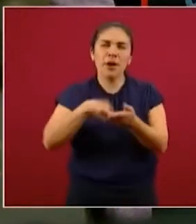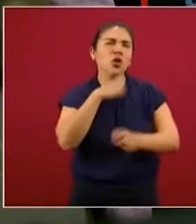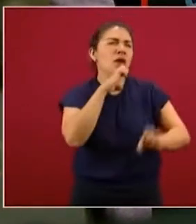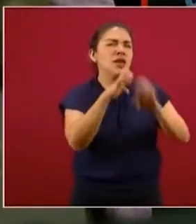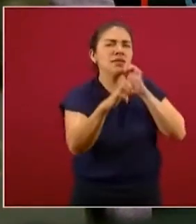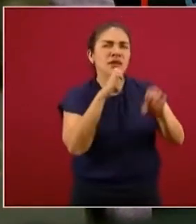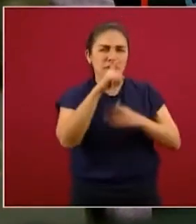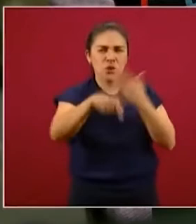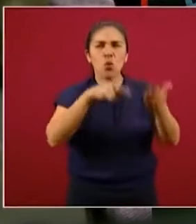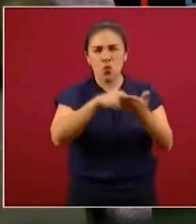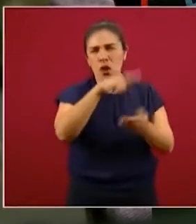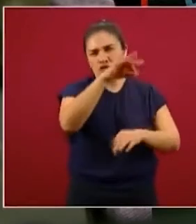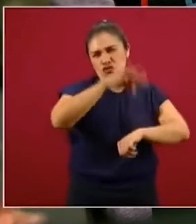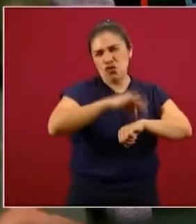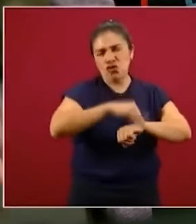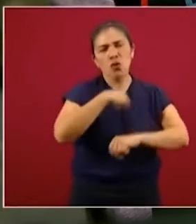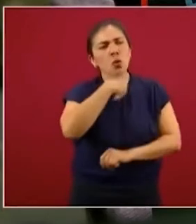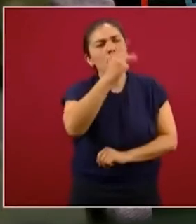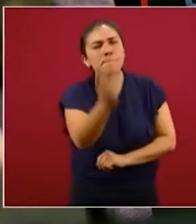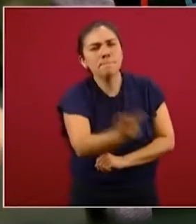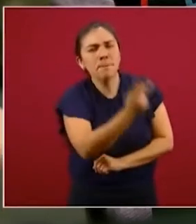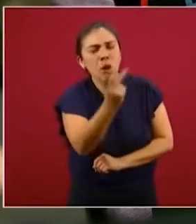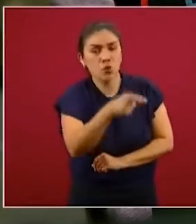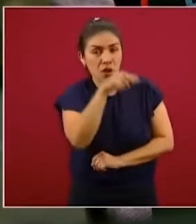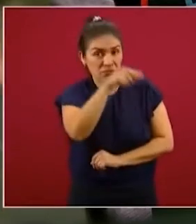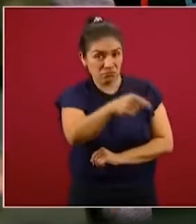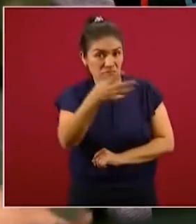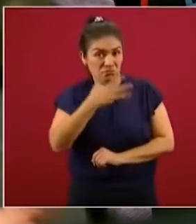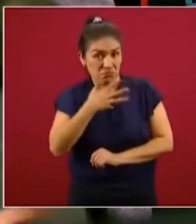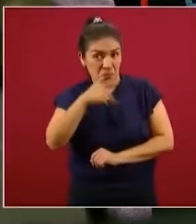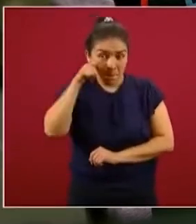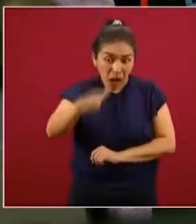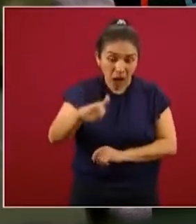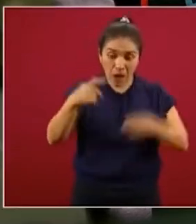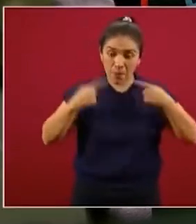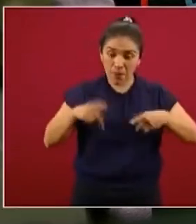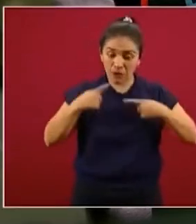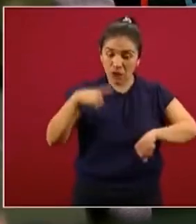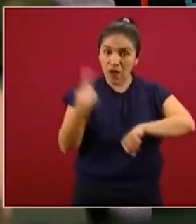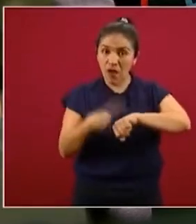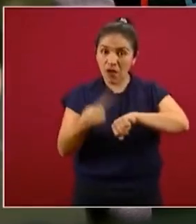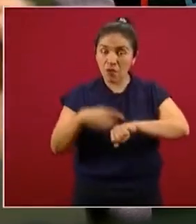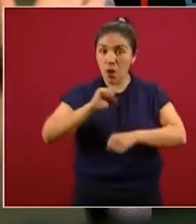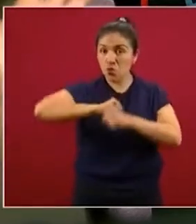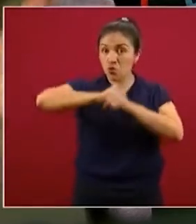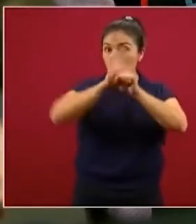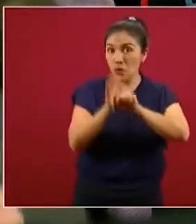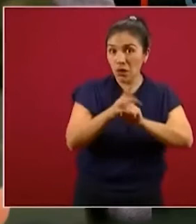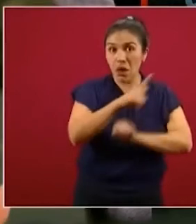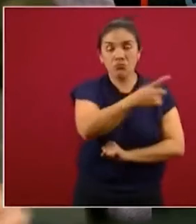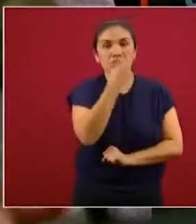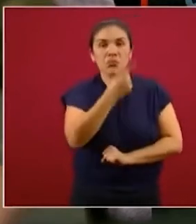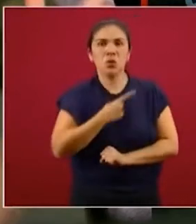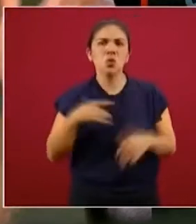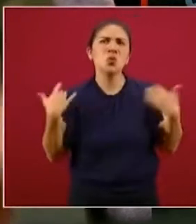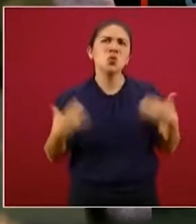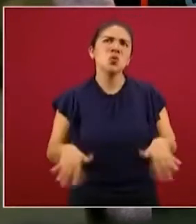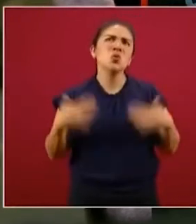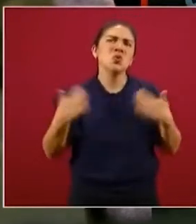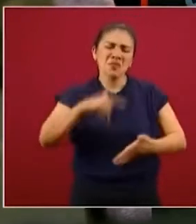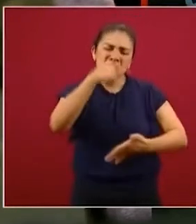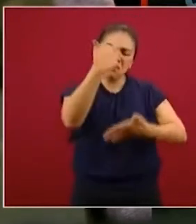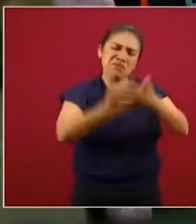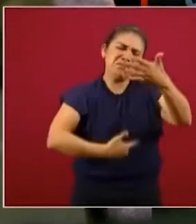por ahí de un consultorio y le preguntaba si tenían hallazgos de pacientes COVID y me decía, te puedo dar cifras